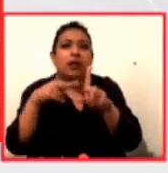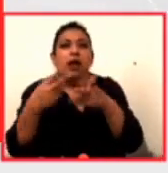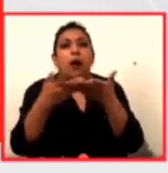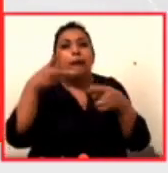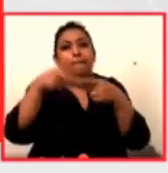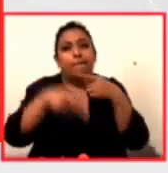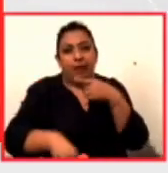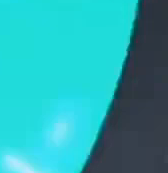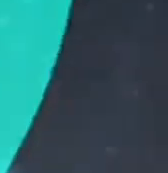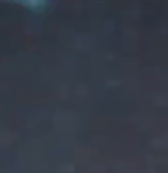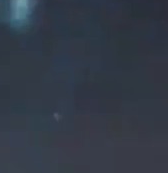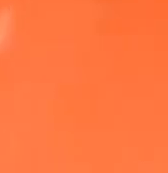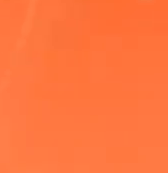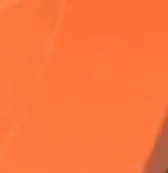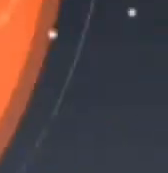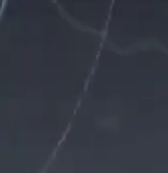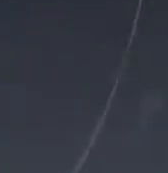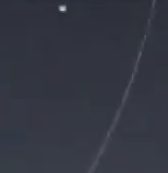pausa.